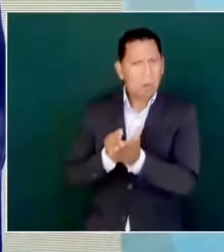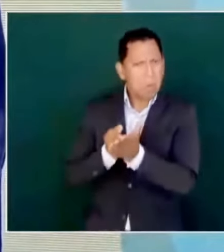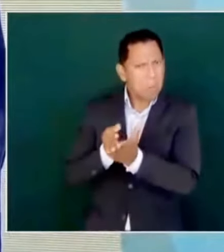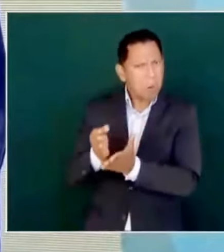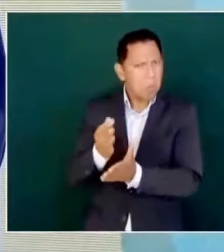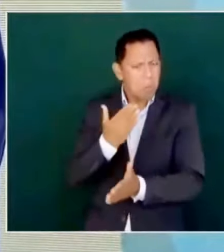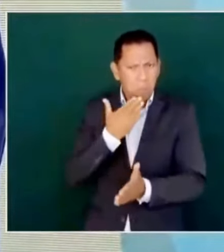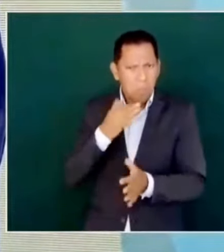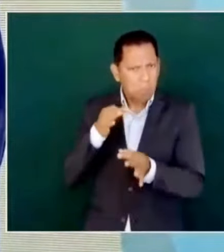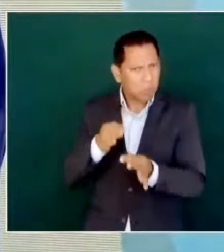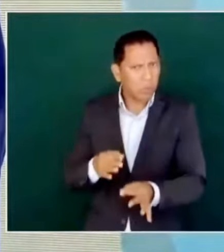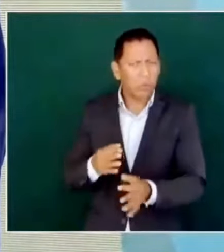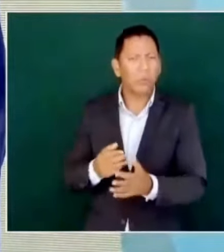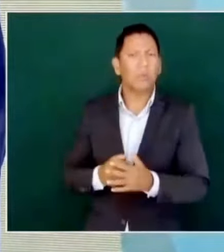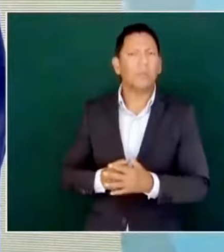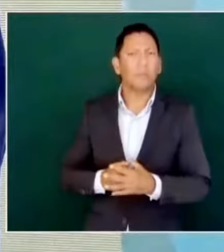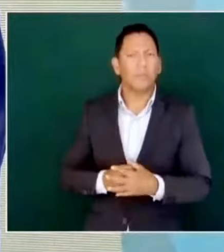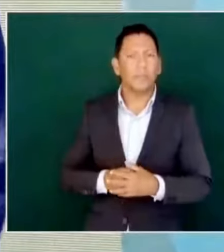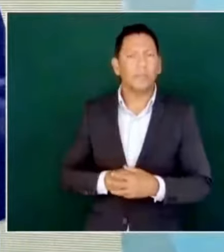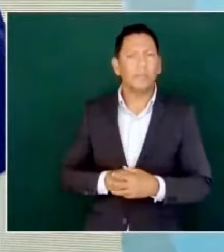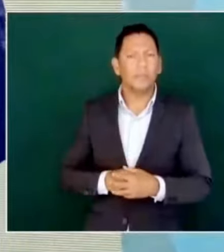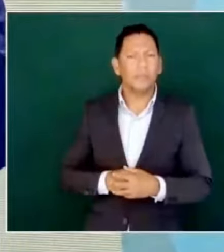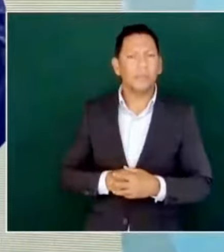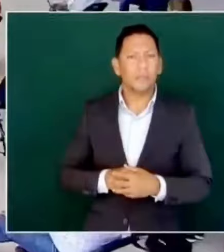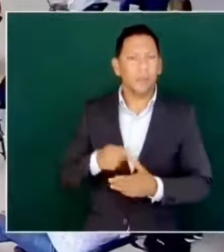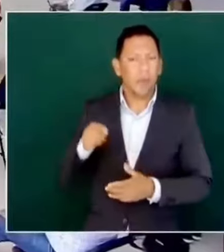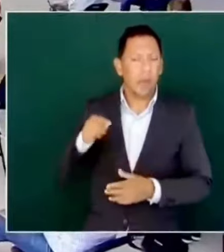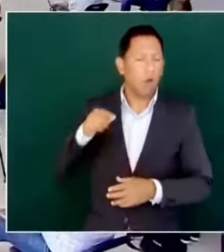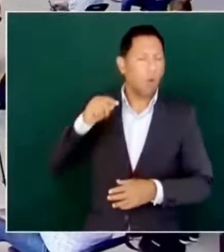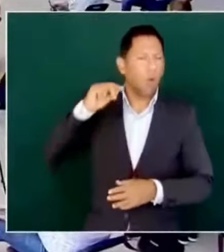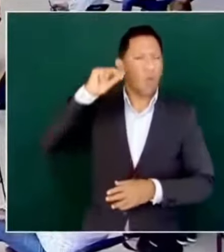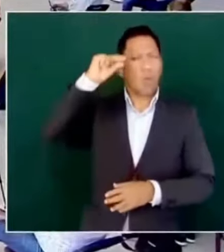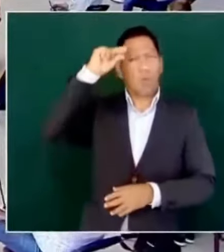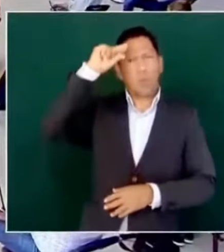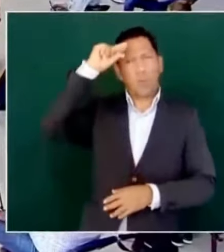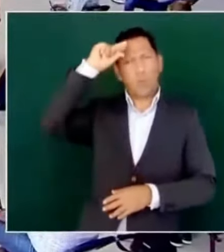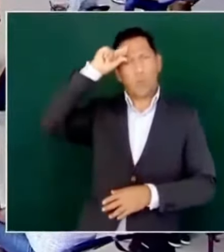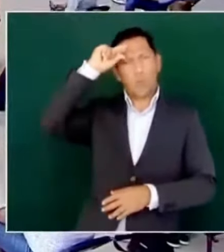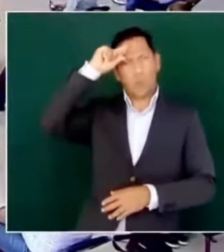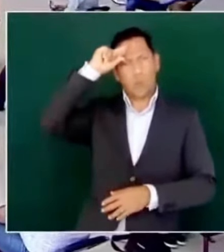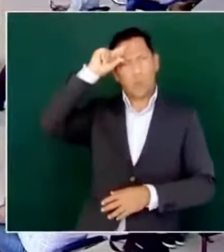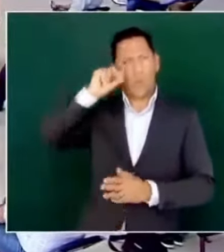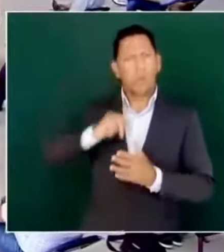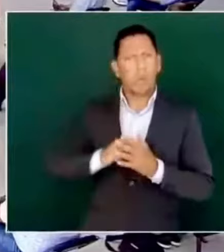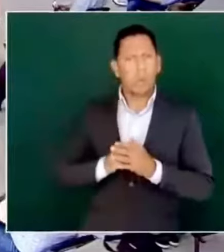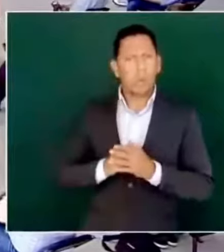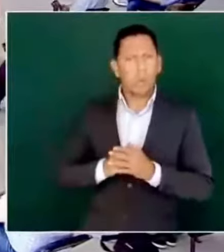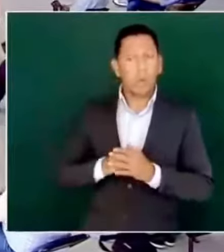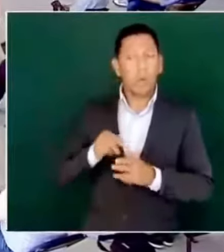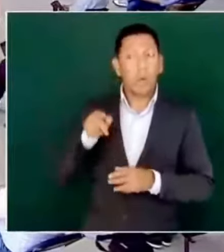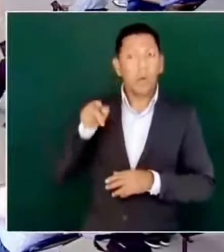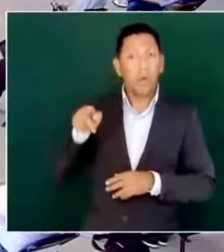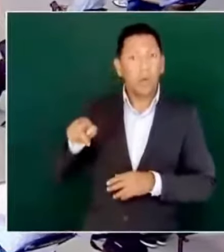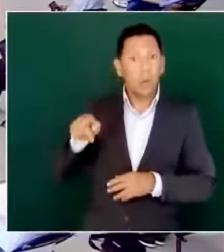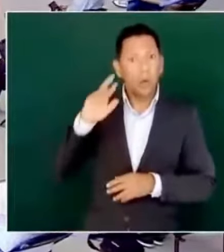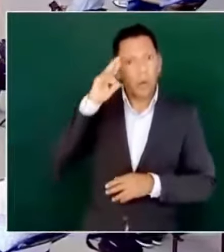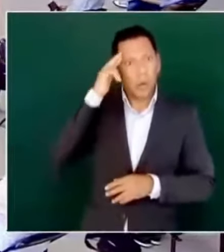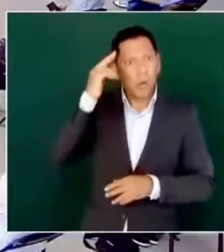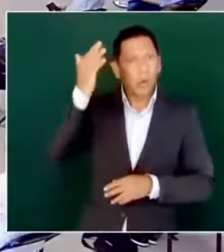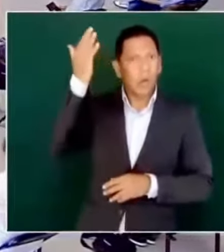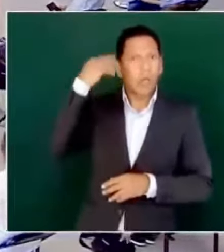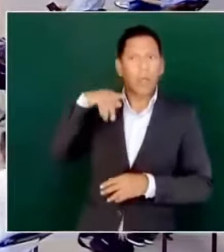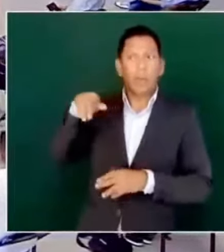inteligente. Llegó a ser mi maestro en la Facultad de Ciencias